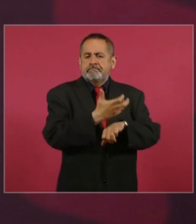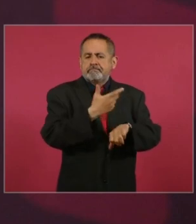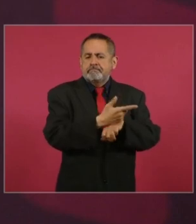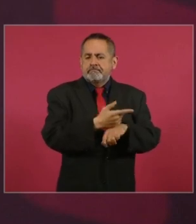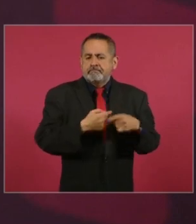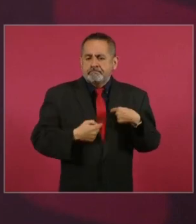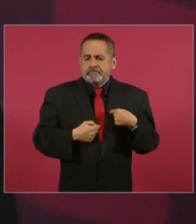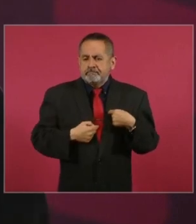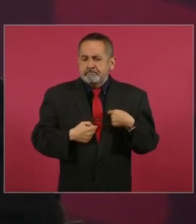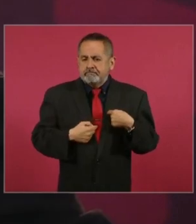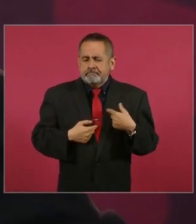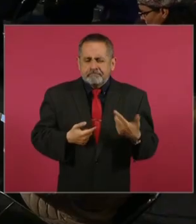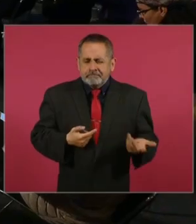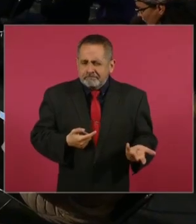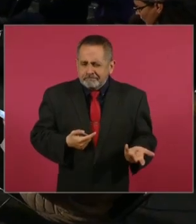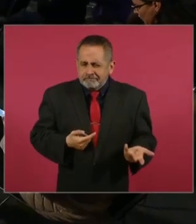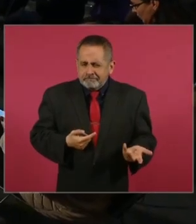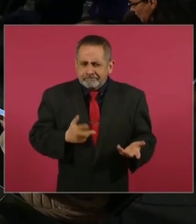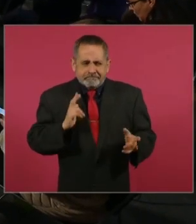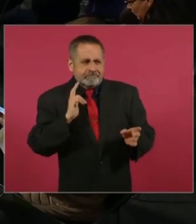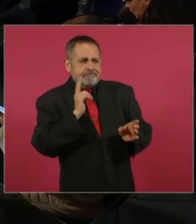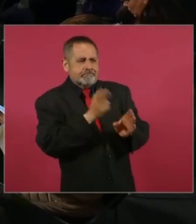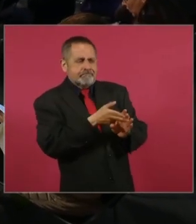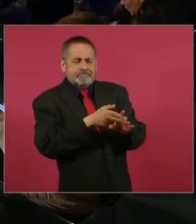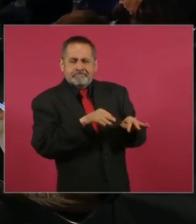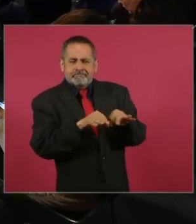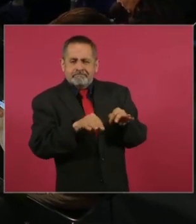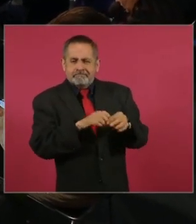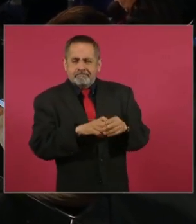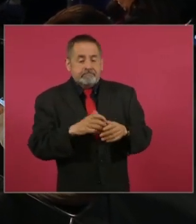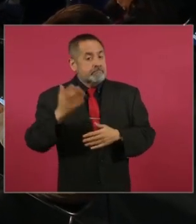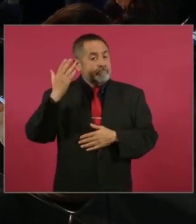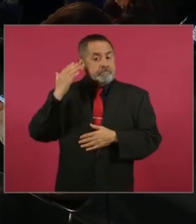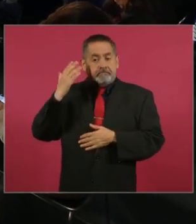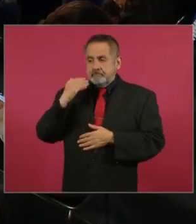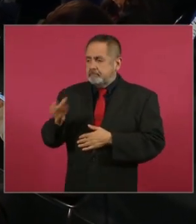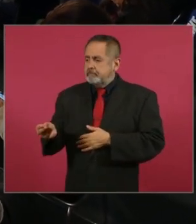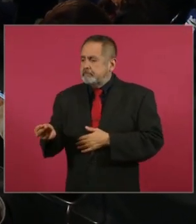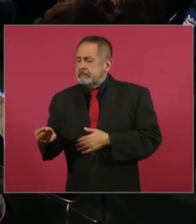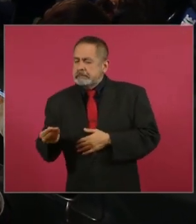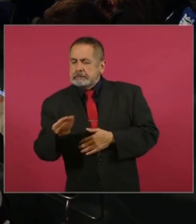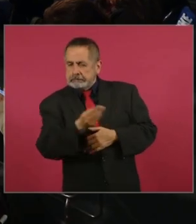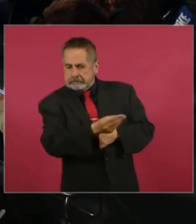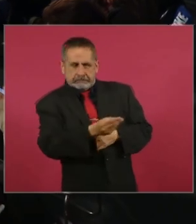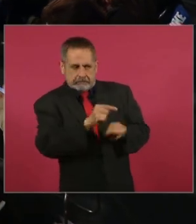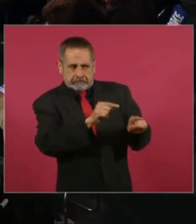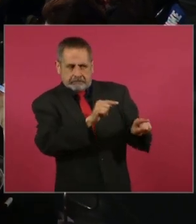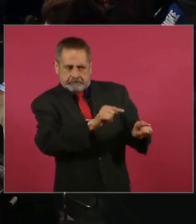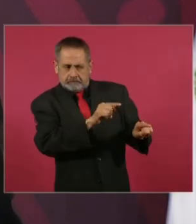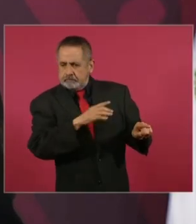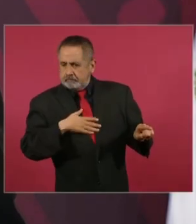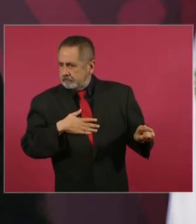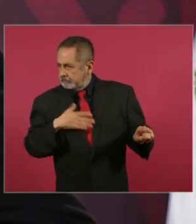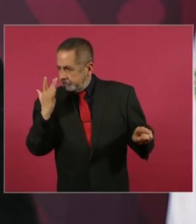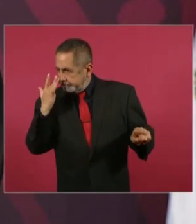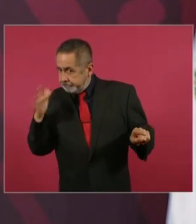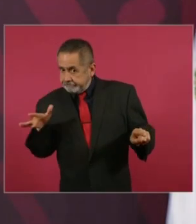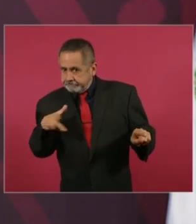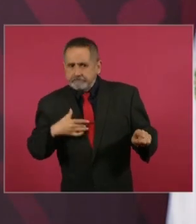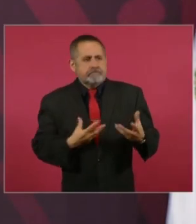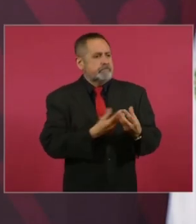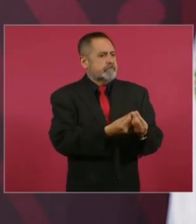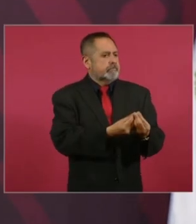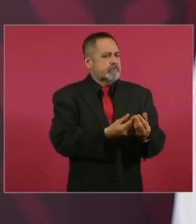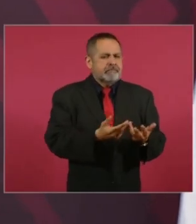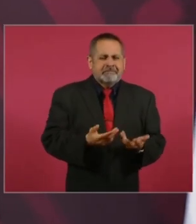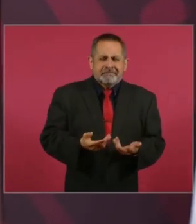le entregó los ferrocarriles nacionales, a la empresa